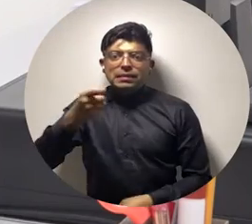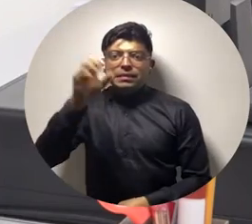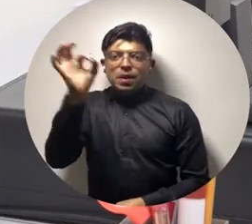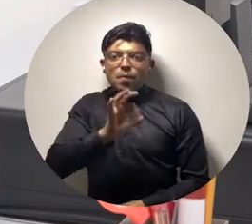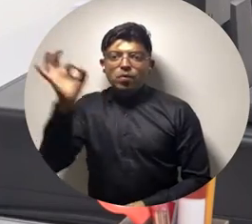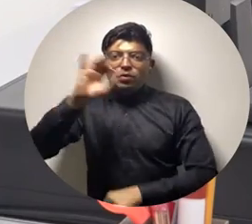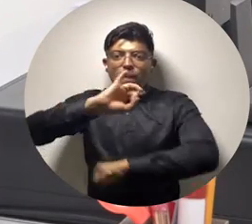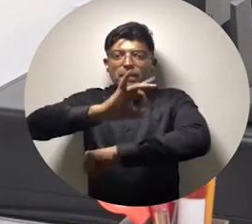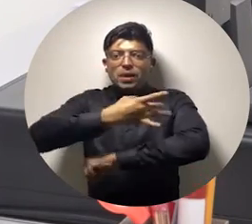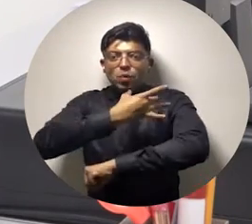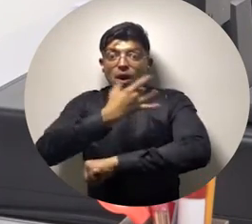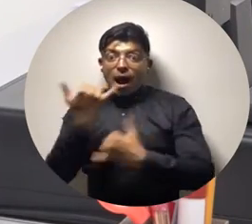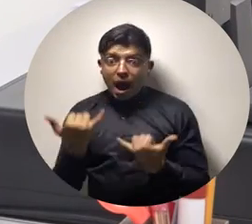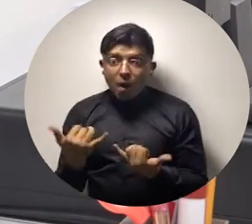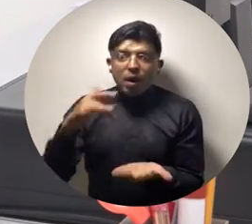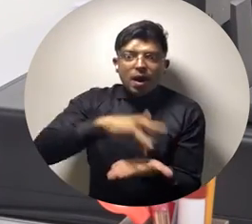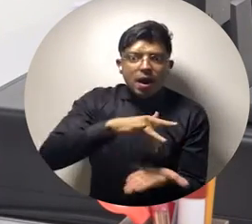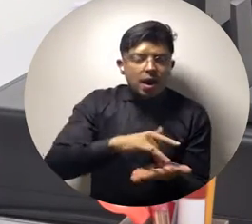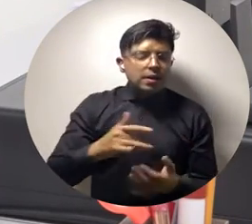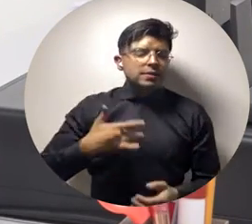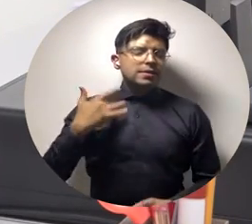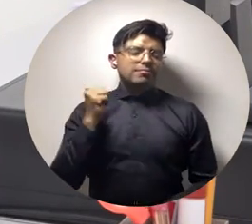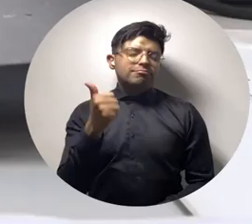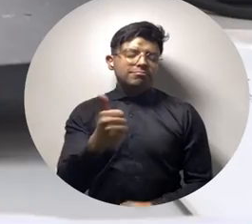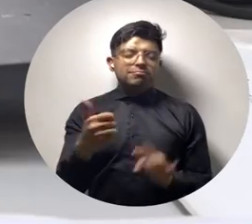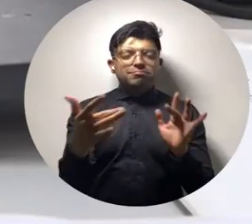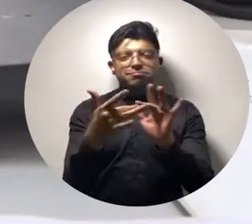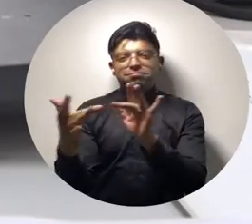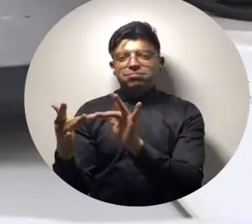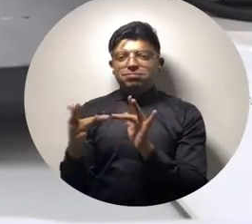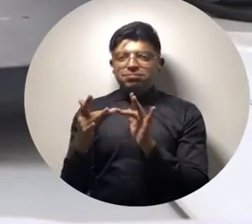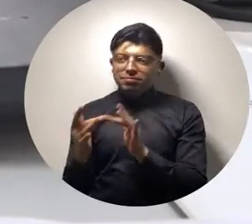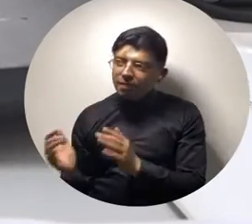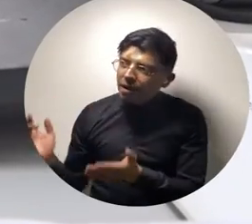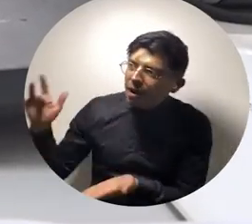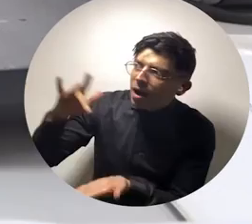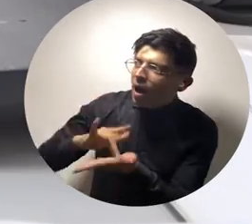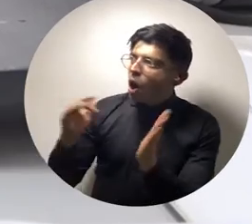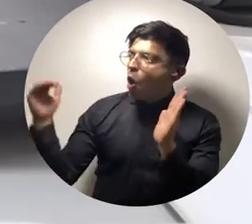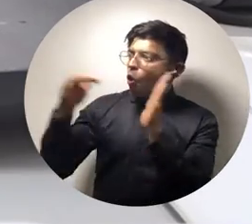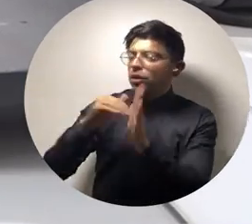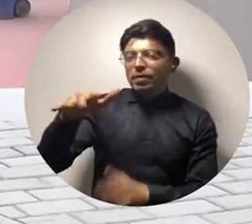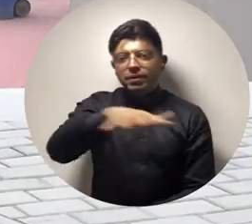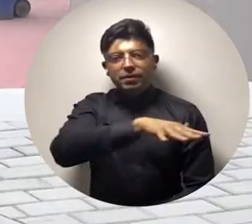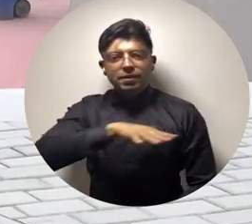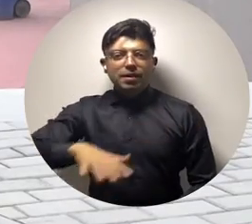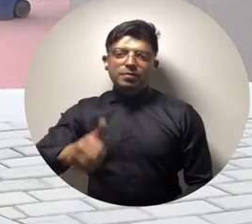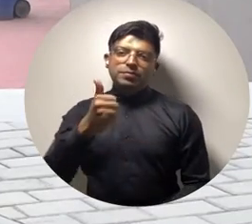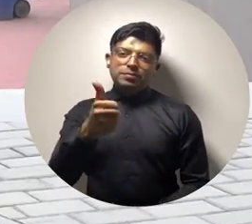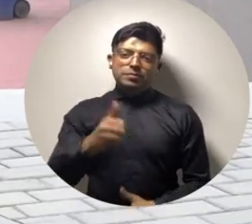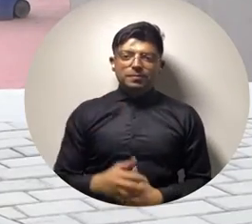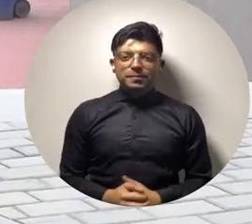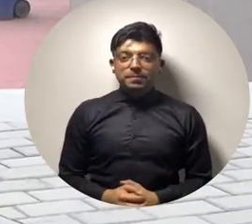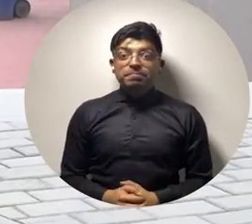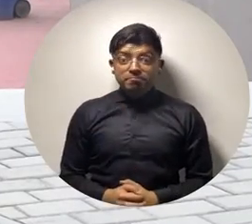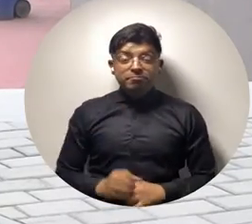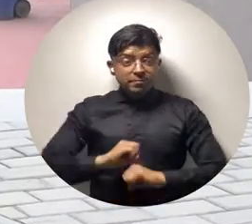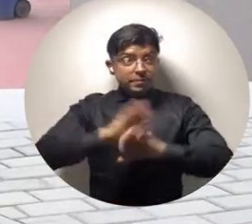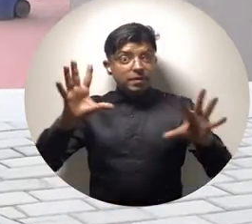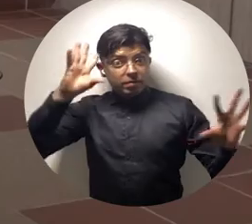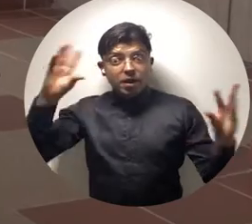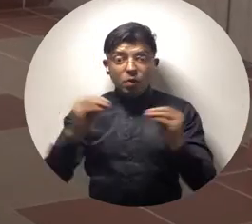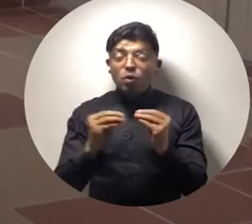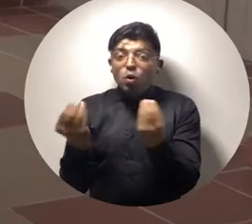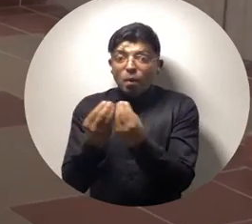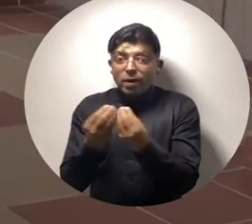virtualidad, se siente muy bien como ese contacto y ese regreso aquí al campus. Me parece porque ya todos los